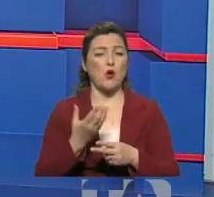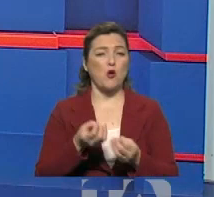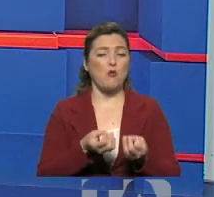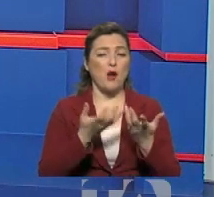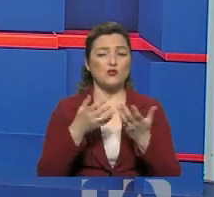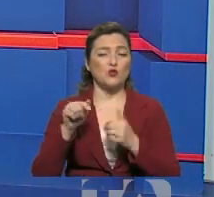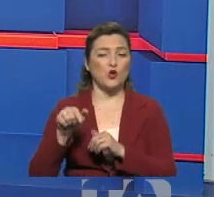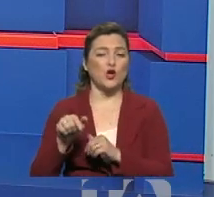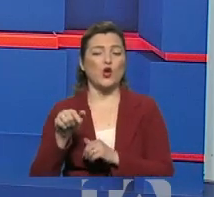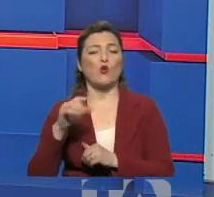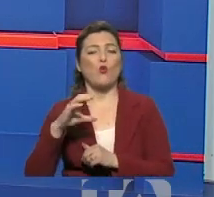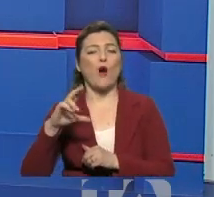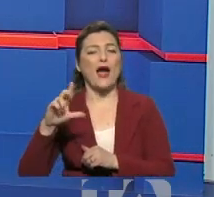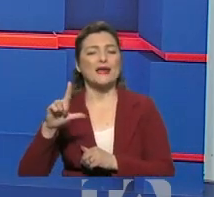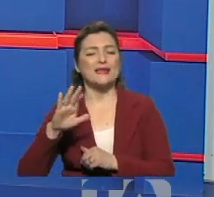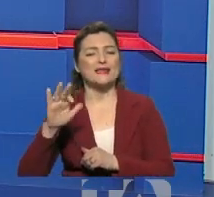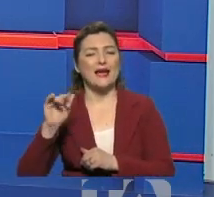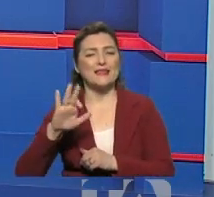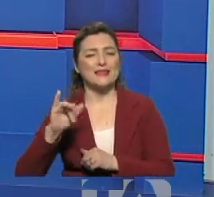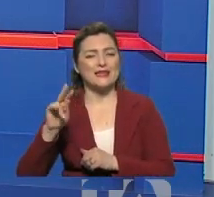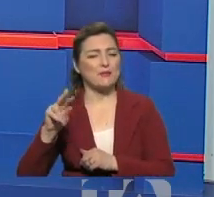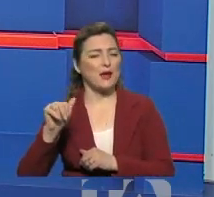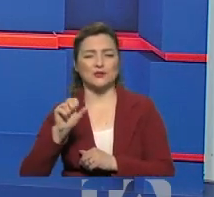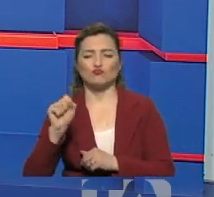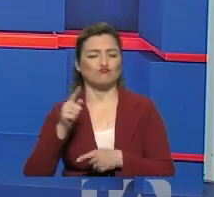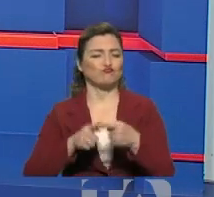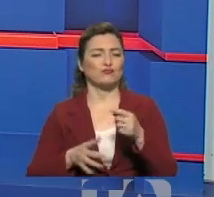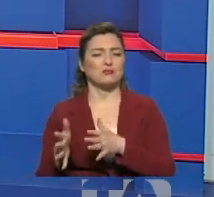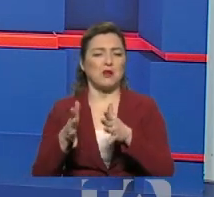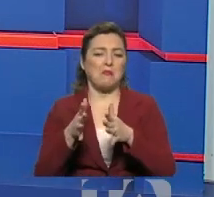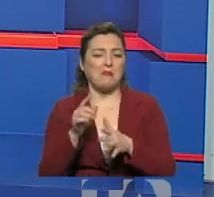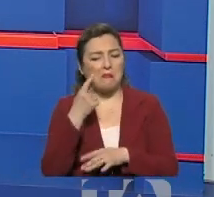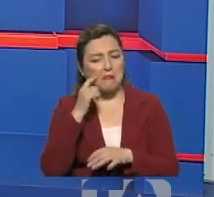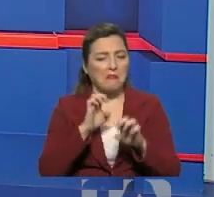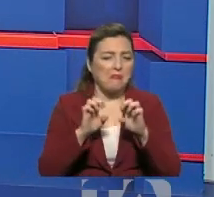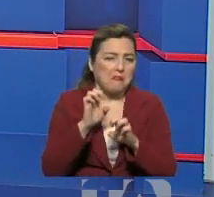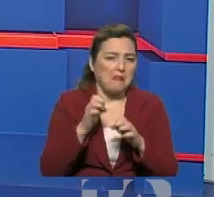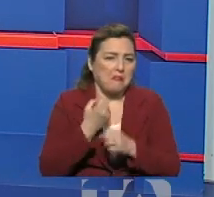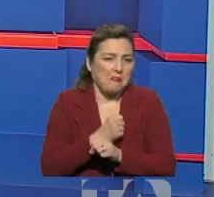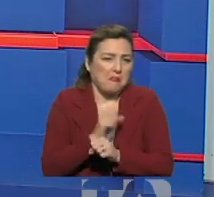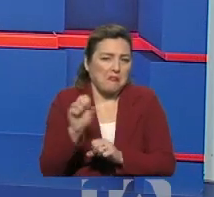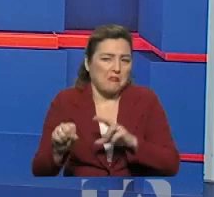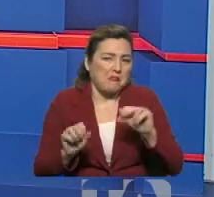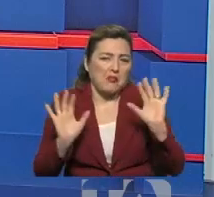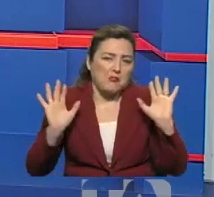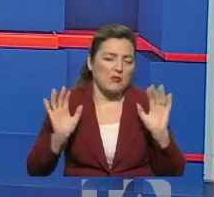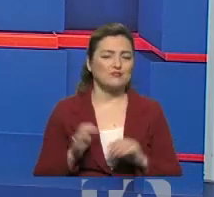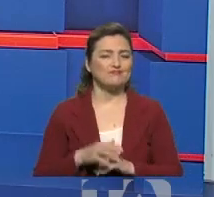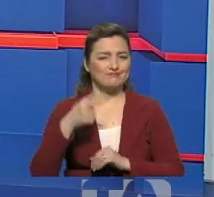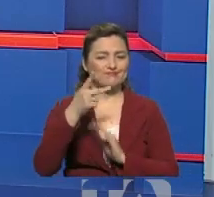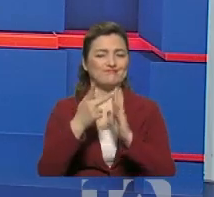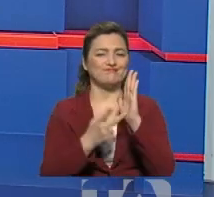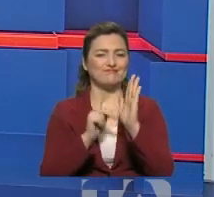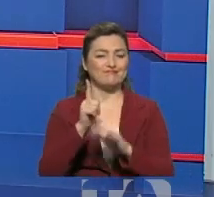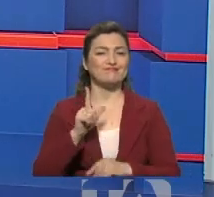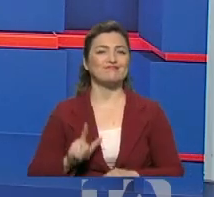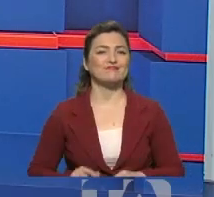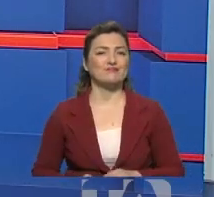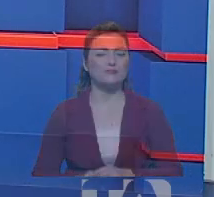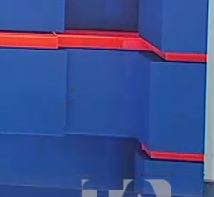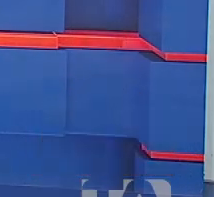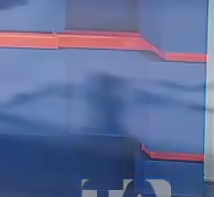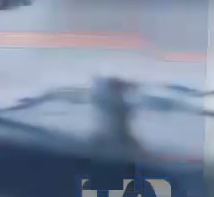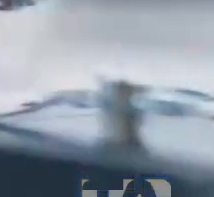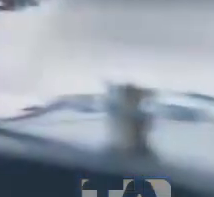Simplemente usted podría hacerse estas pruebas para comprobar si ha generado anticuerpos o no. Nos vemos en el siguiente segmento de Por Tu